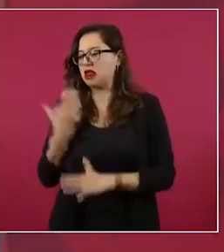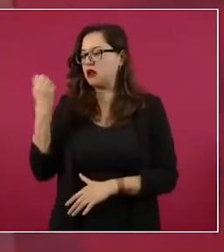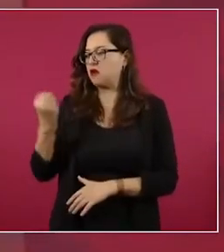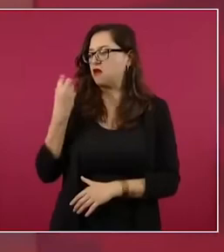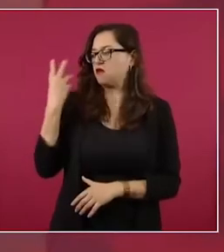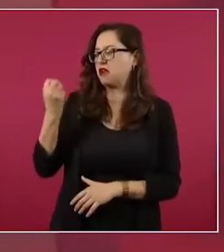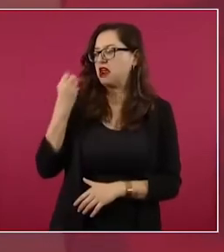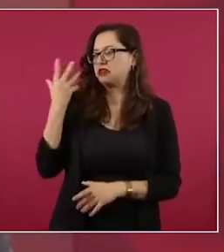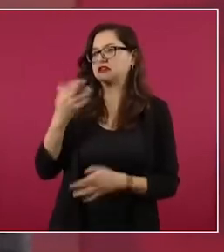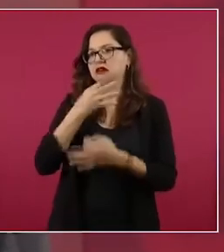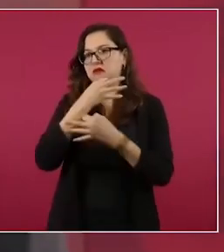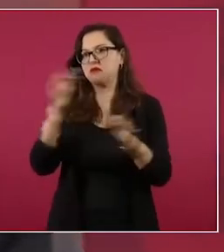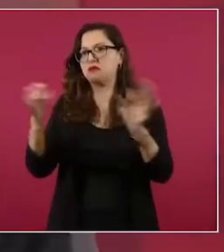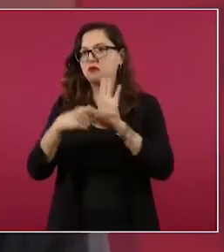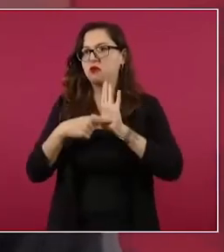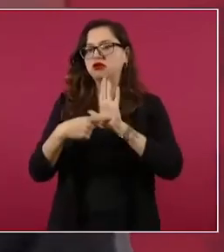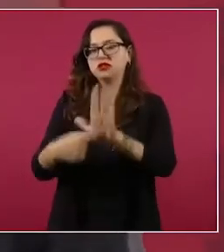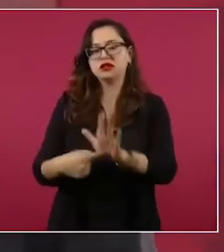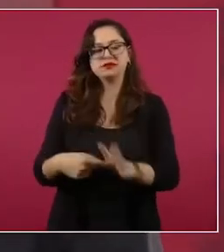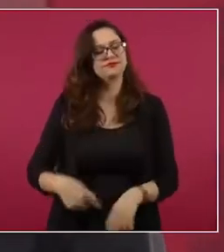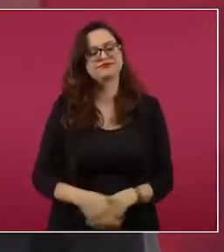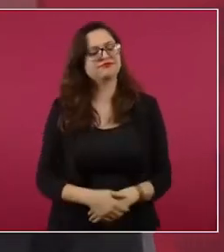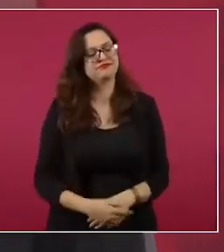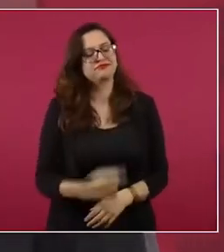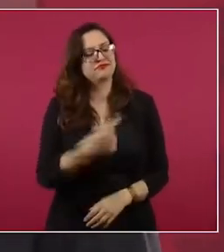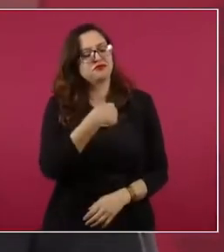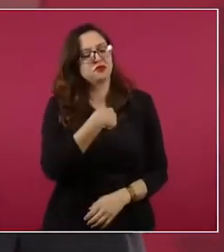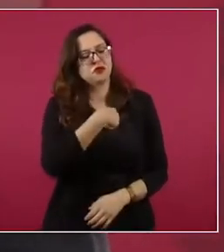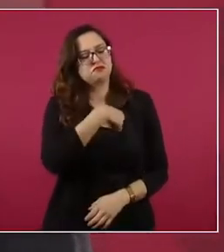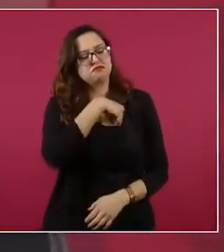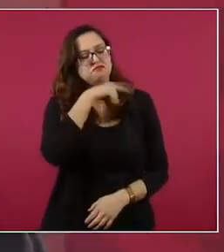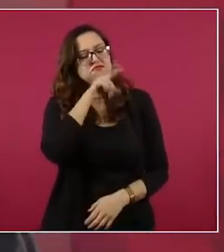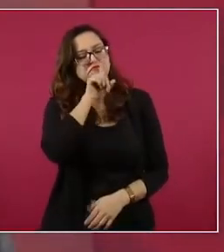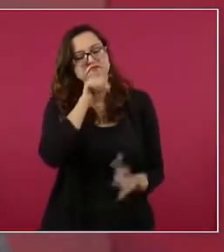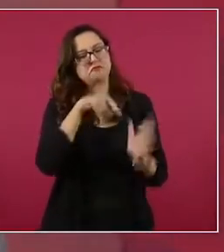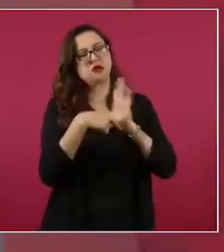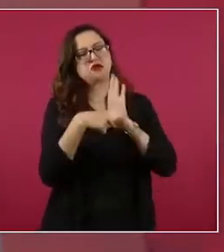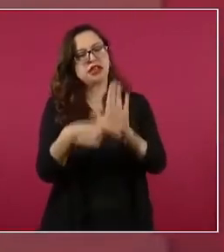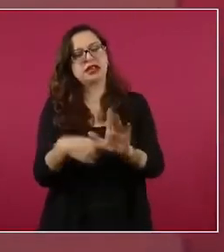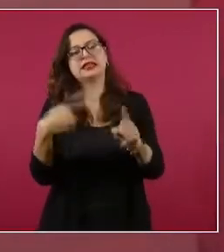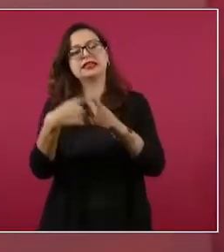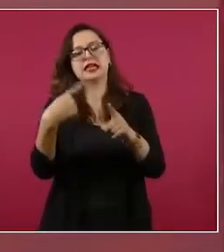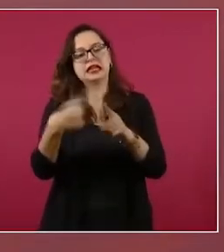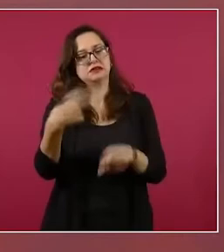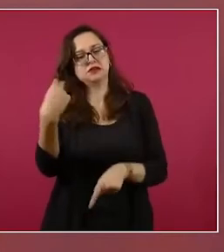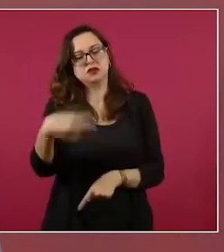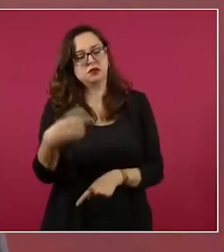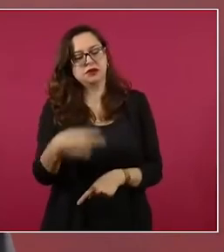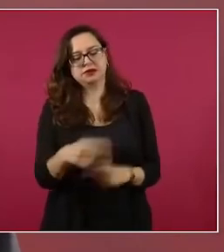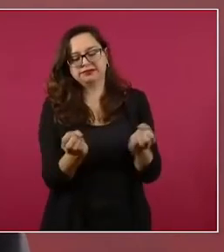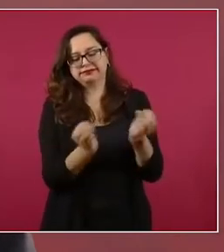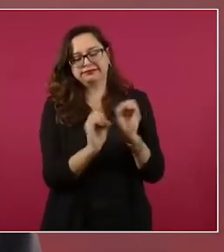¿de quién era?, ¿de quién es?, pero